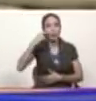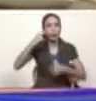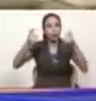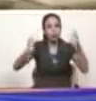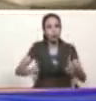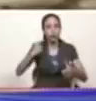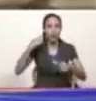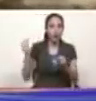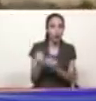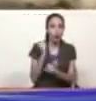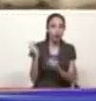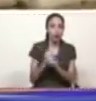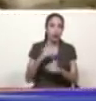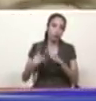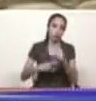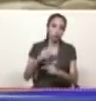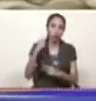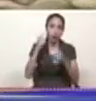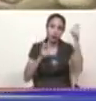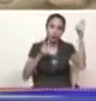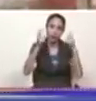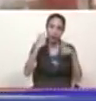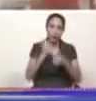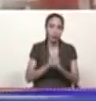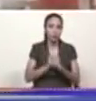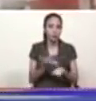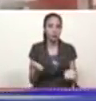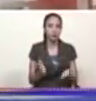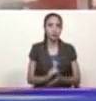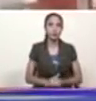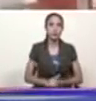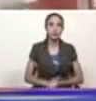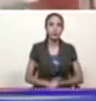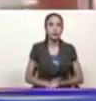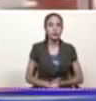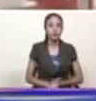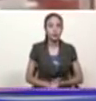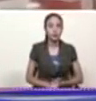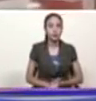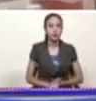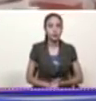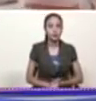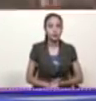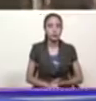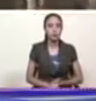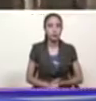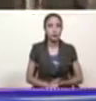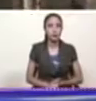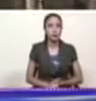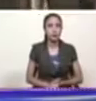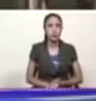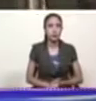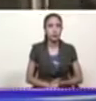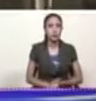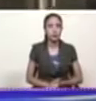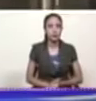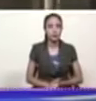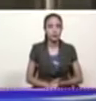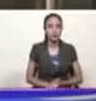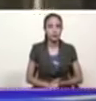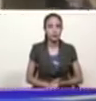productor el pueblo de Chávez Rodilla en Tierra hoy presidente vamos a entregar